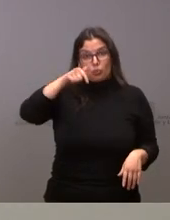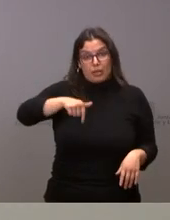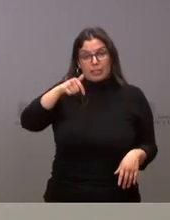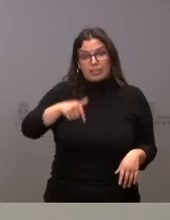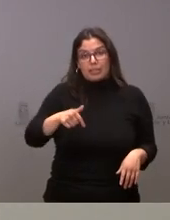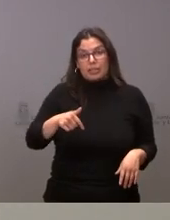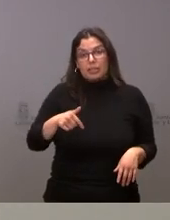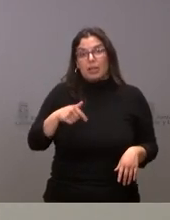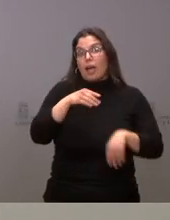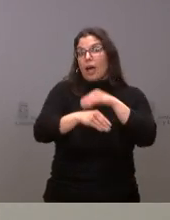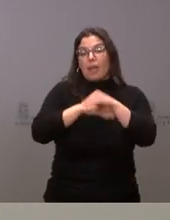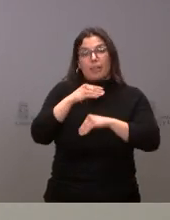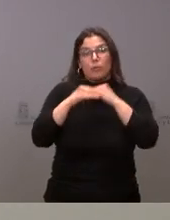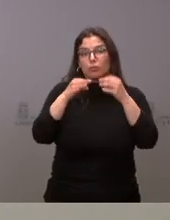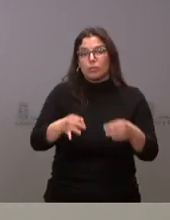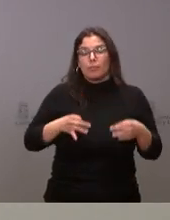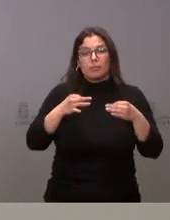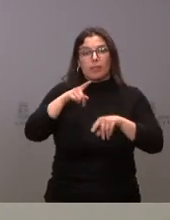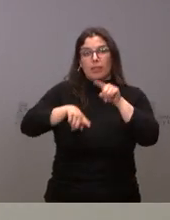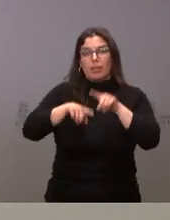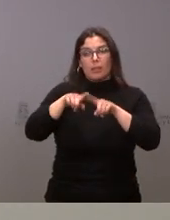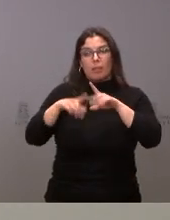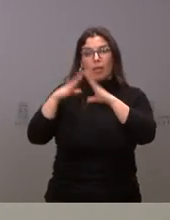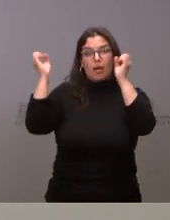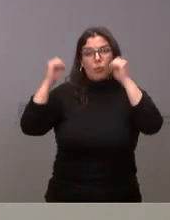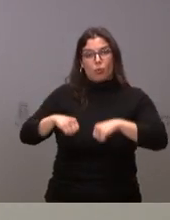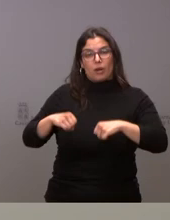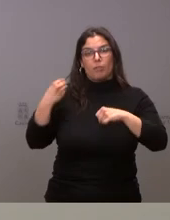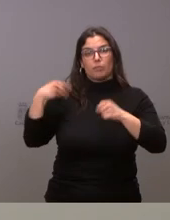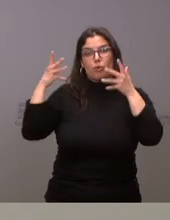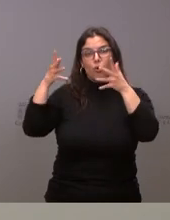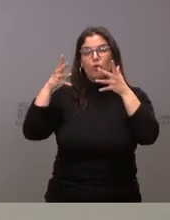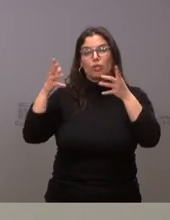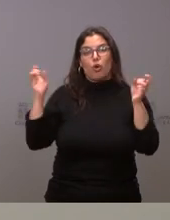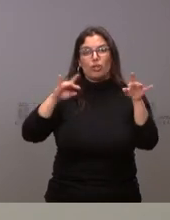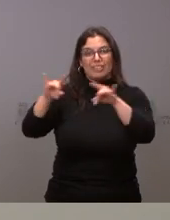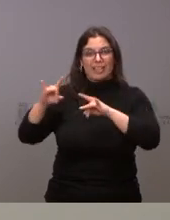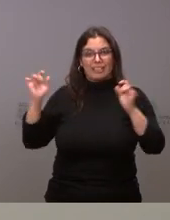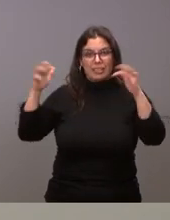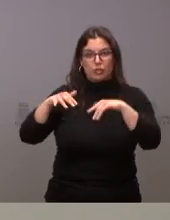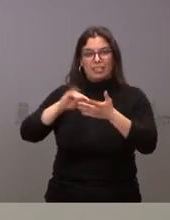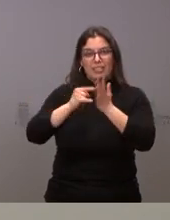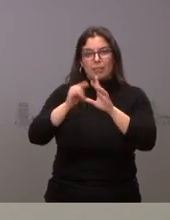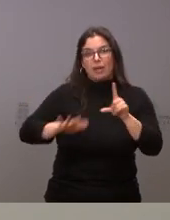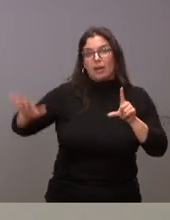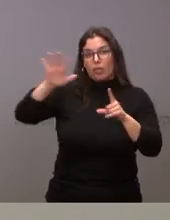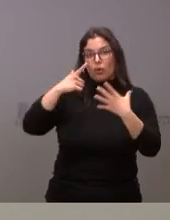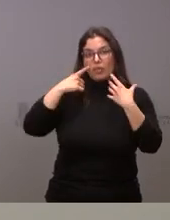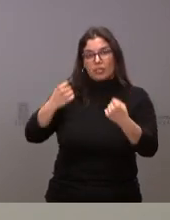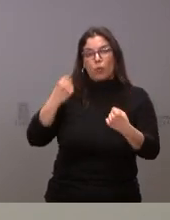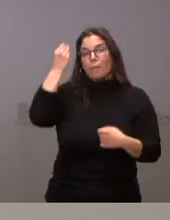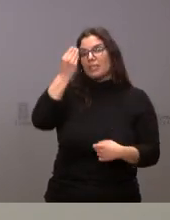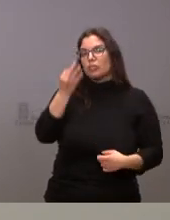que actuaremos es siempre en base a lo que sea el acuerdo del Consejo Interterritorial del Sistema Nacional de Salud y pensando